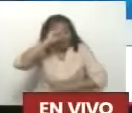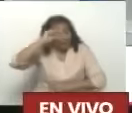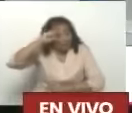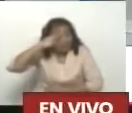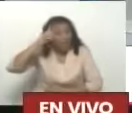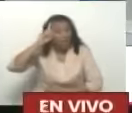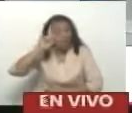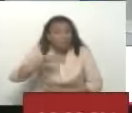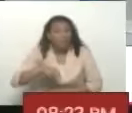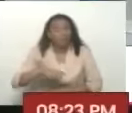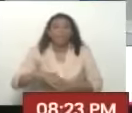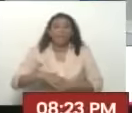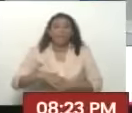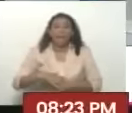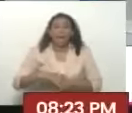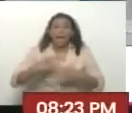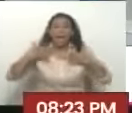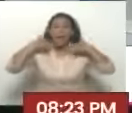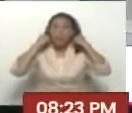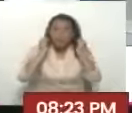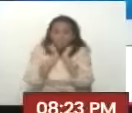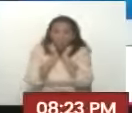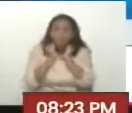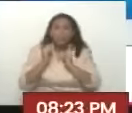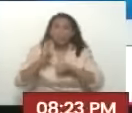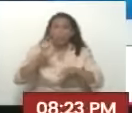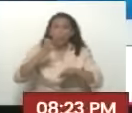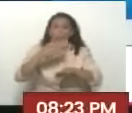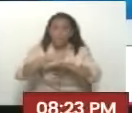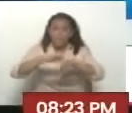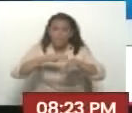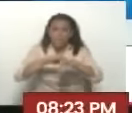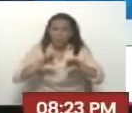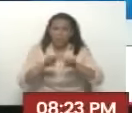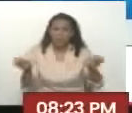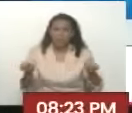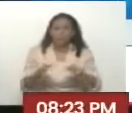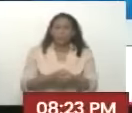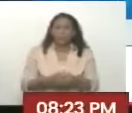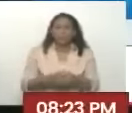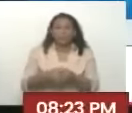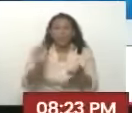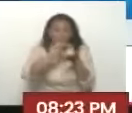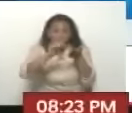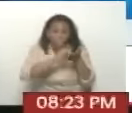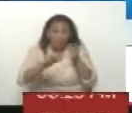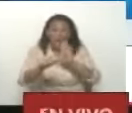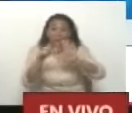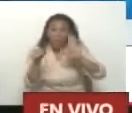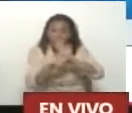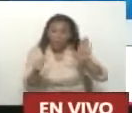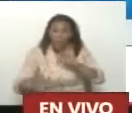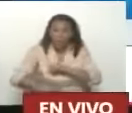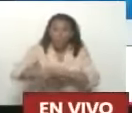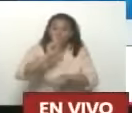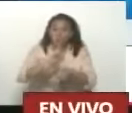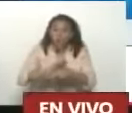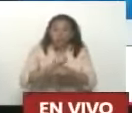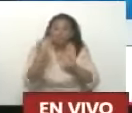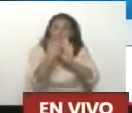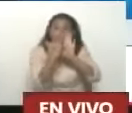A Aristóbulo Isturi Corredactor De los artículos Fundamentales